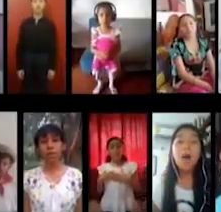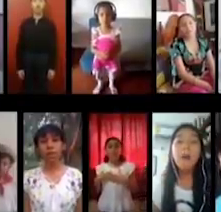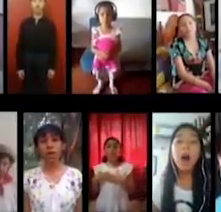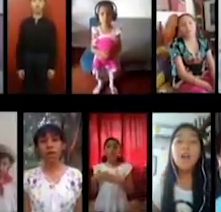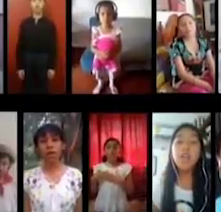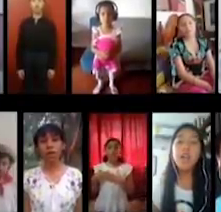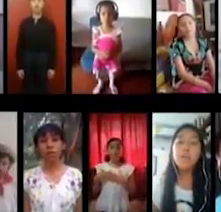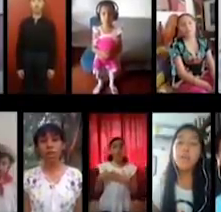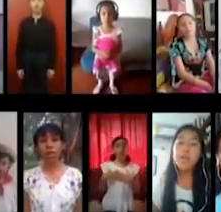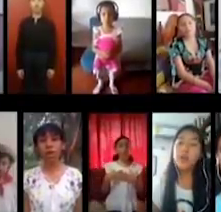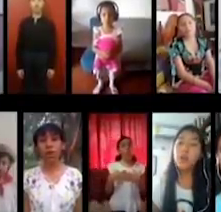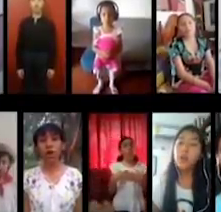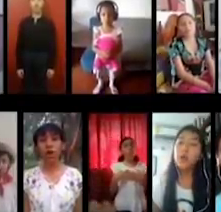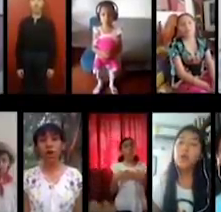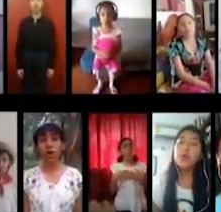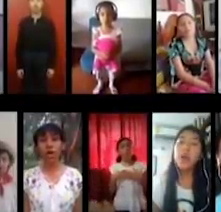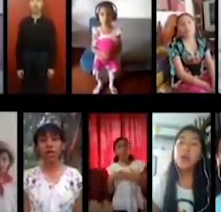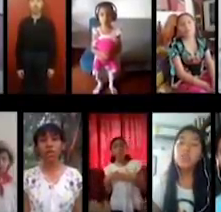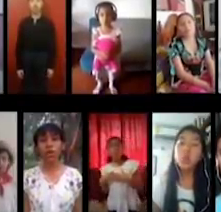Amén.